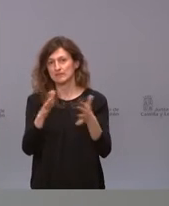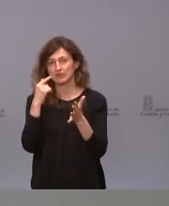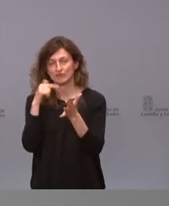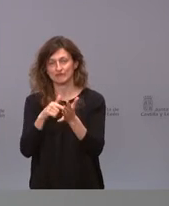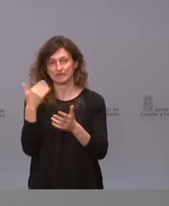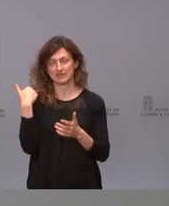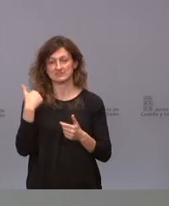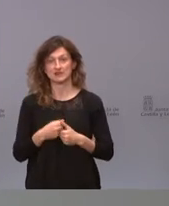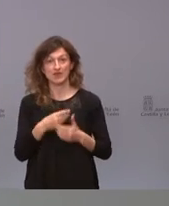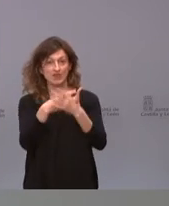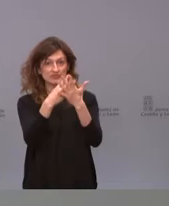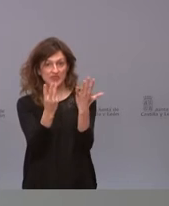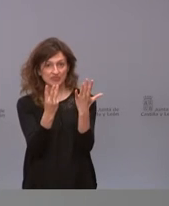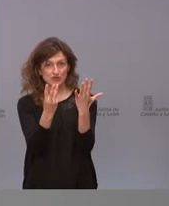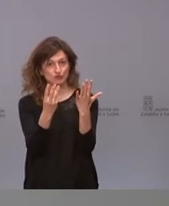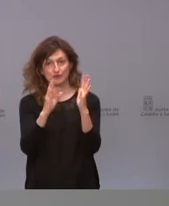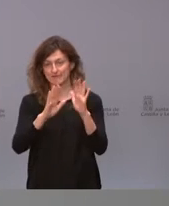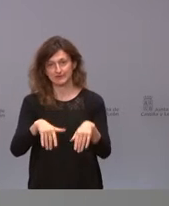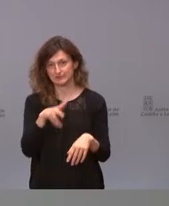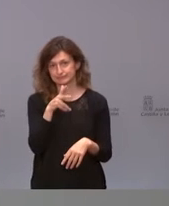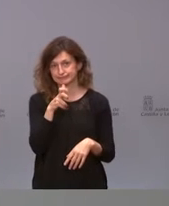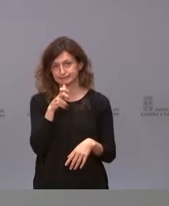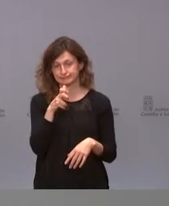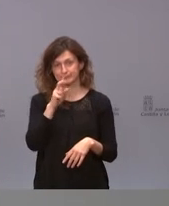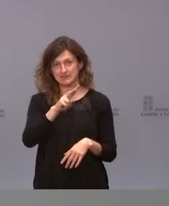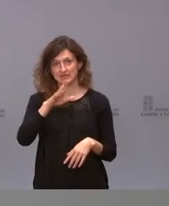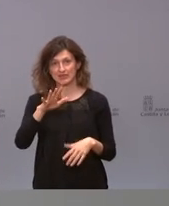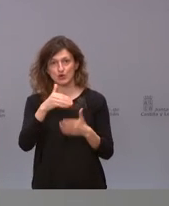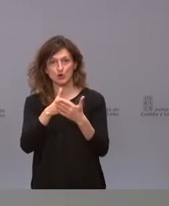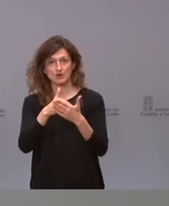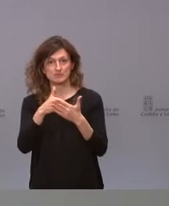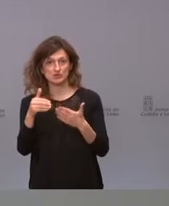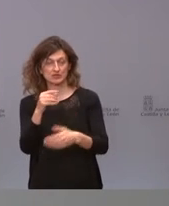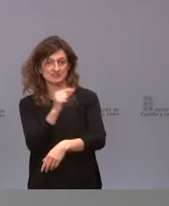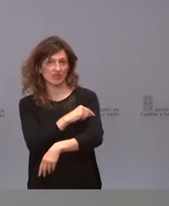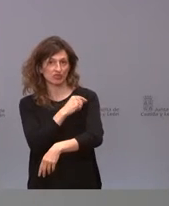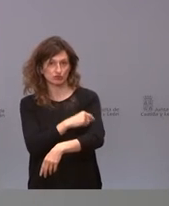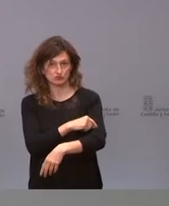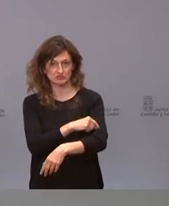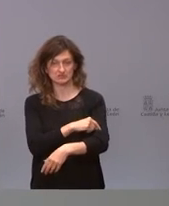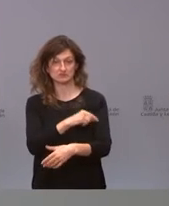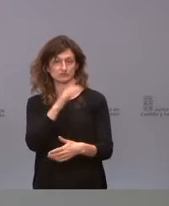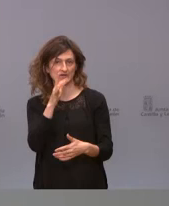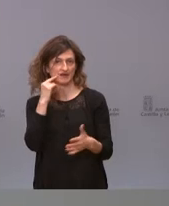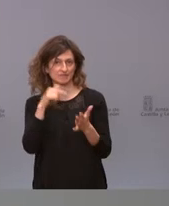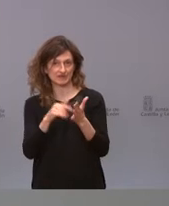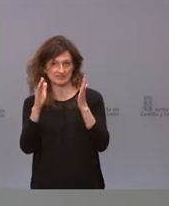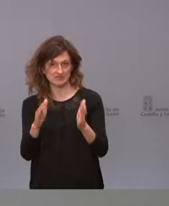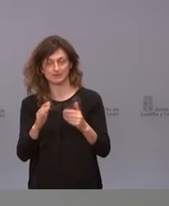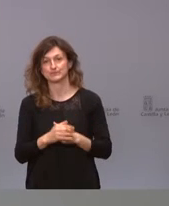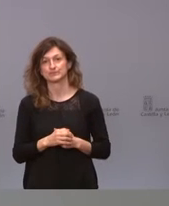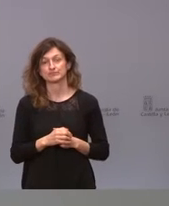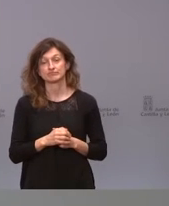18 de ellos con desenlace fatal contando 25 millones de dosis administradas para esta fecha. Es decir,